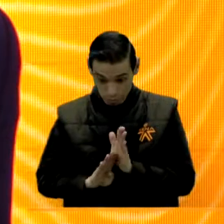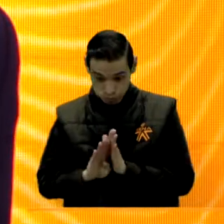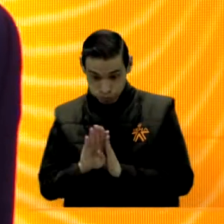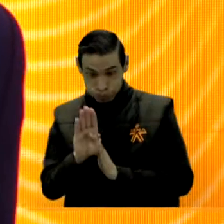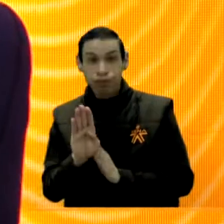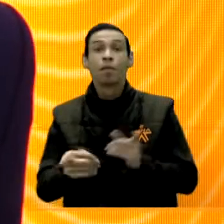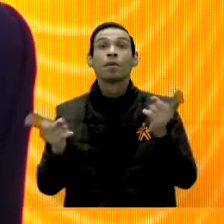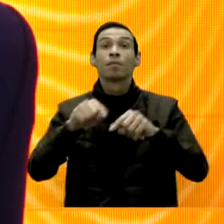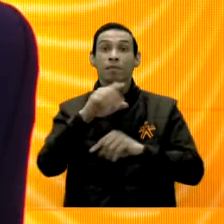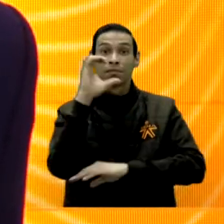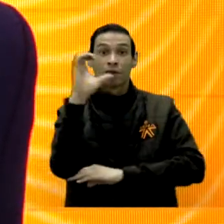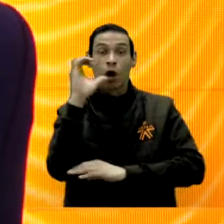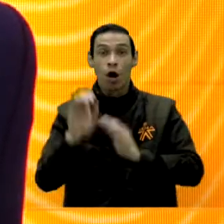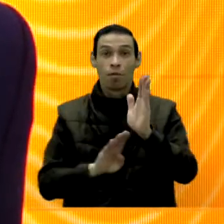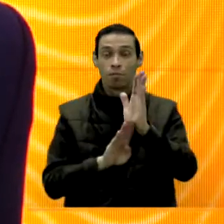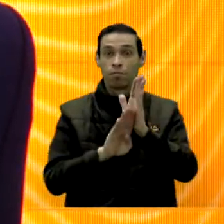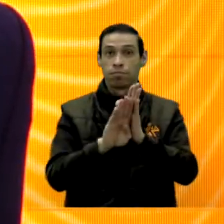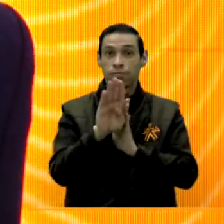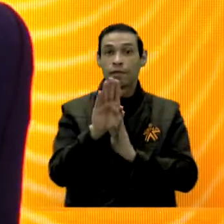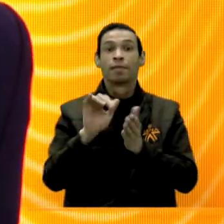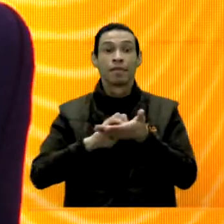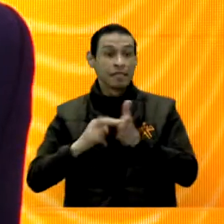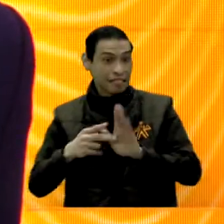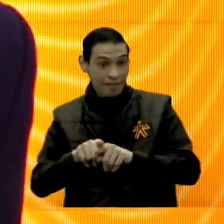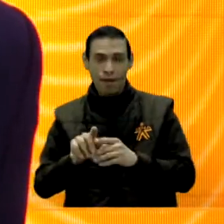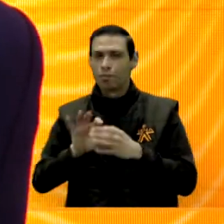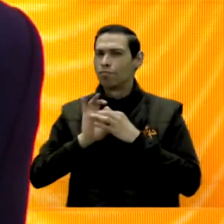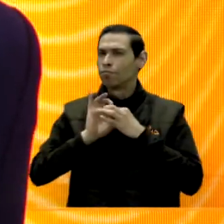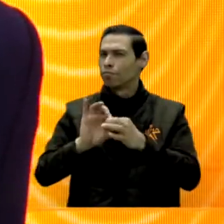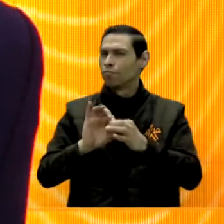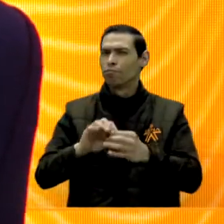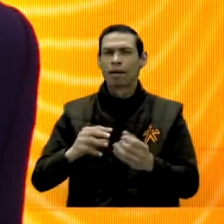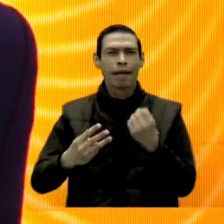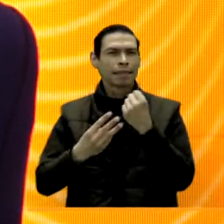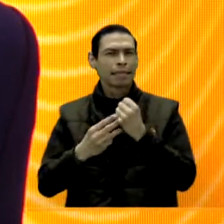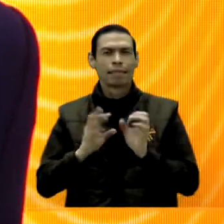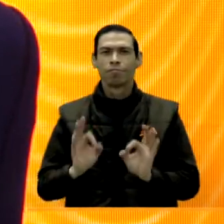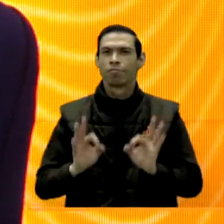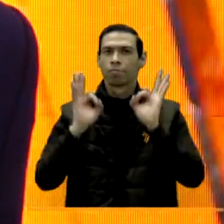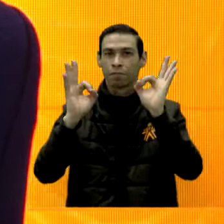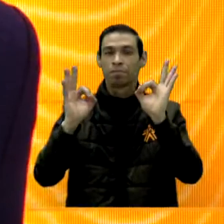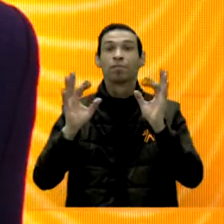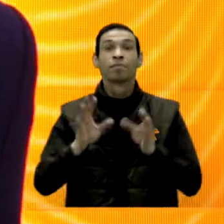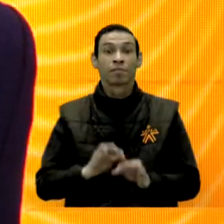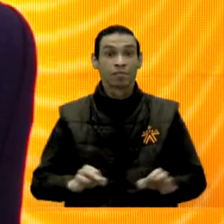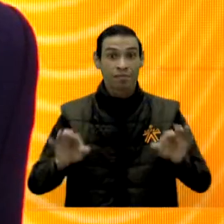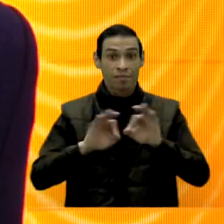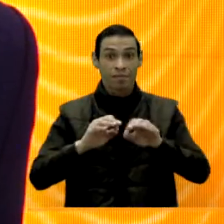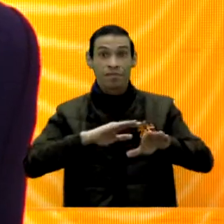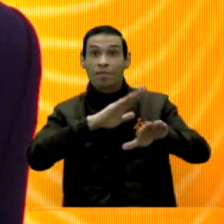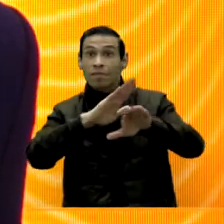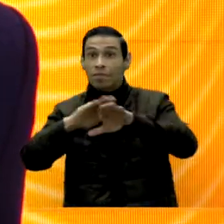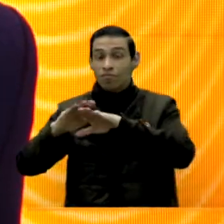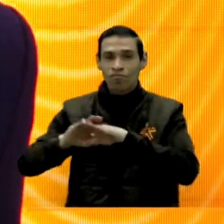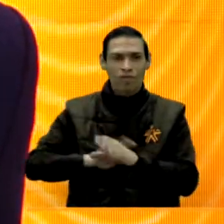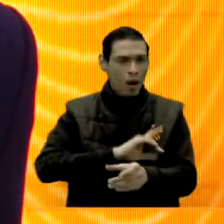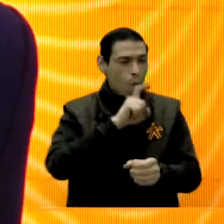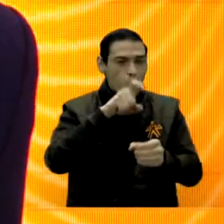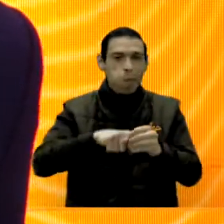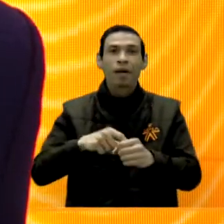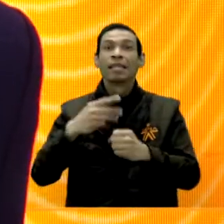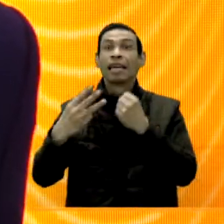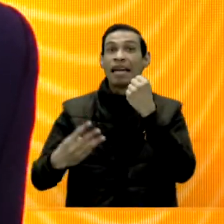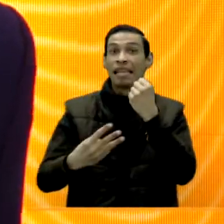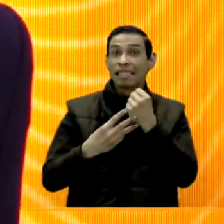pero a la vez desarrollar nuestro negocio. Por lo tanto, es una alianza perfecta para poderlo hacer. Y la invitación a todos es que miren los programas del